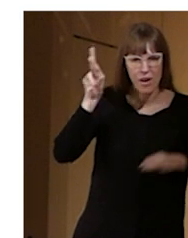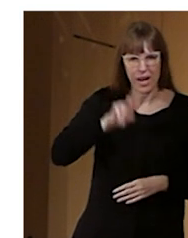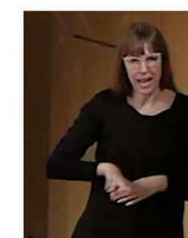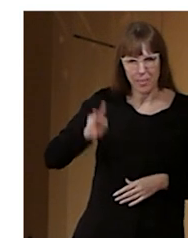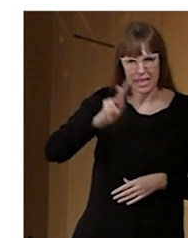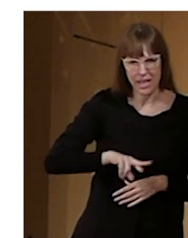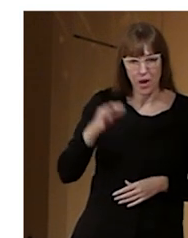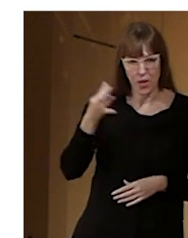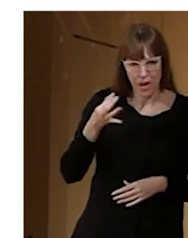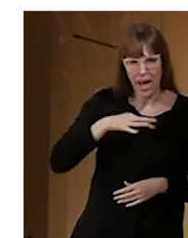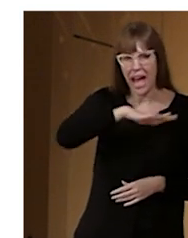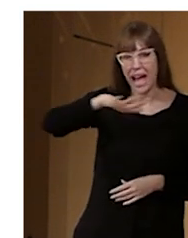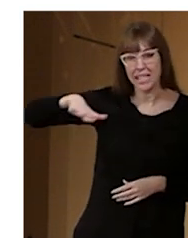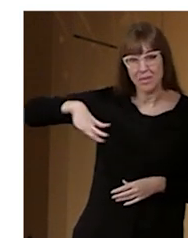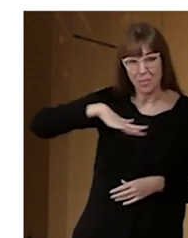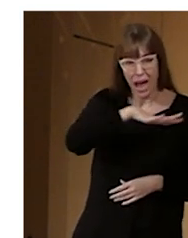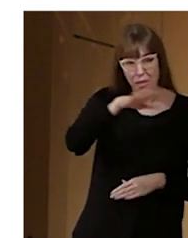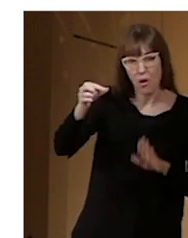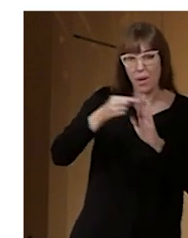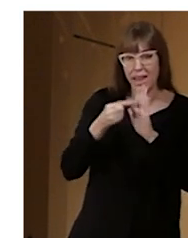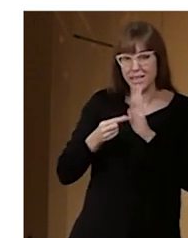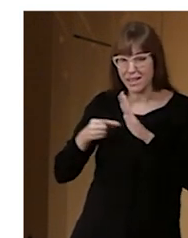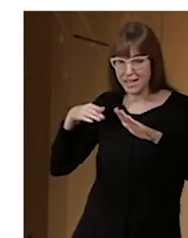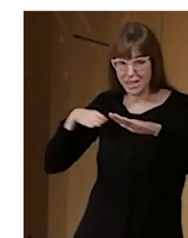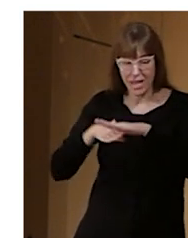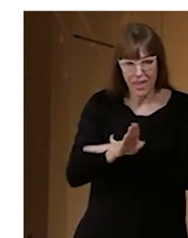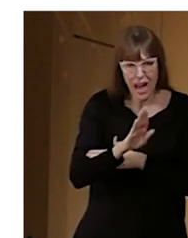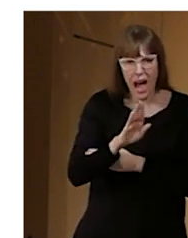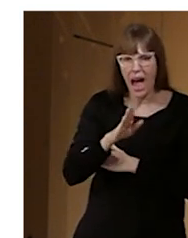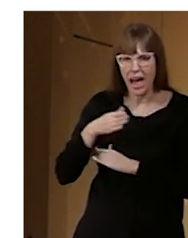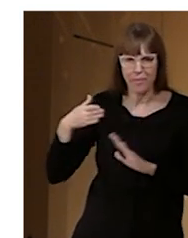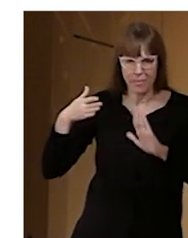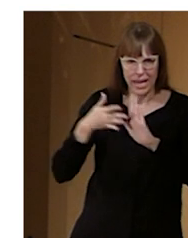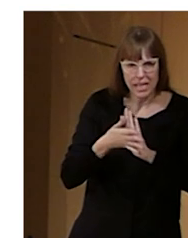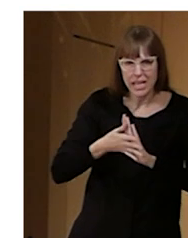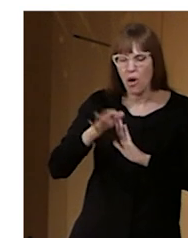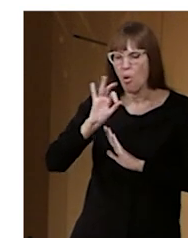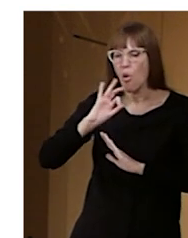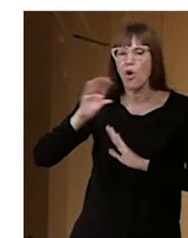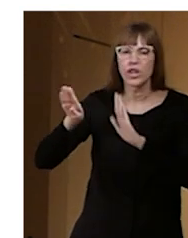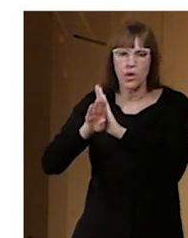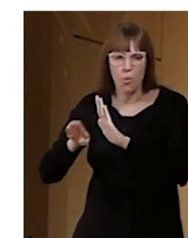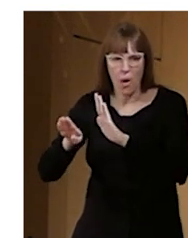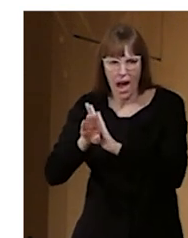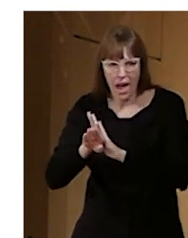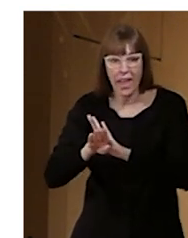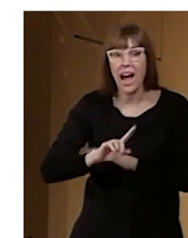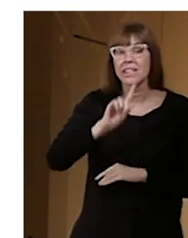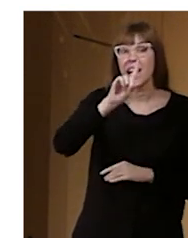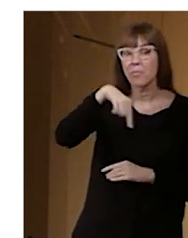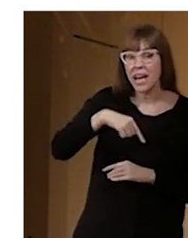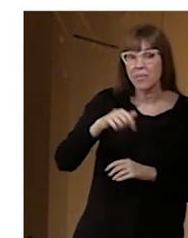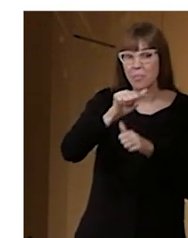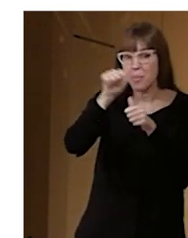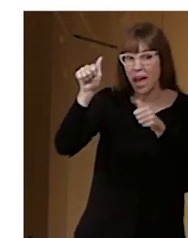de accesibilidad que tiene el espacio de manera permanente, continuada, etcétera, a las medidas específicas que se implementan